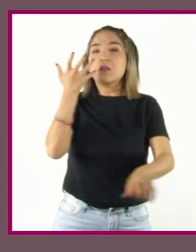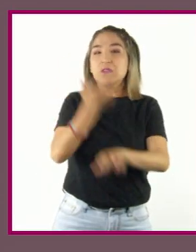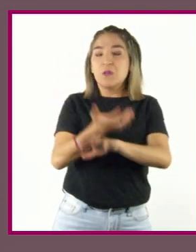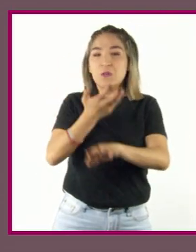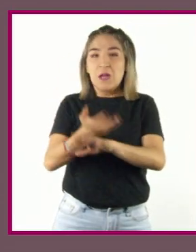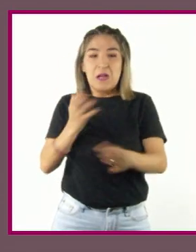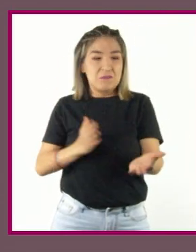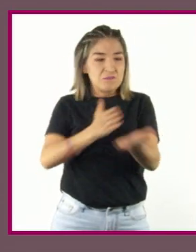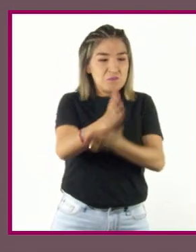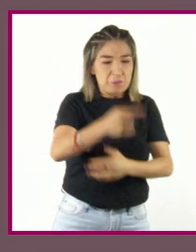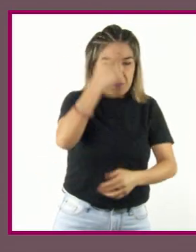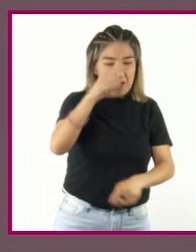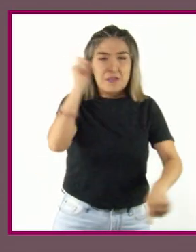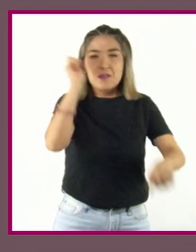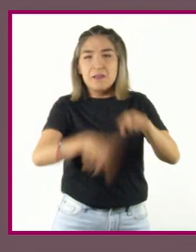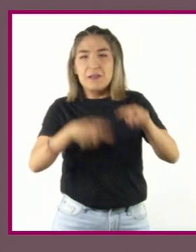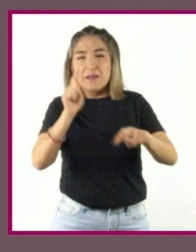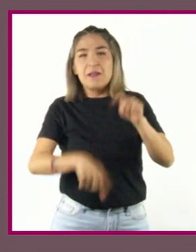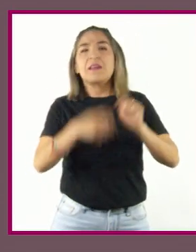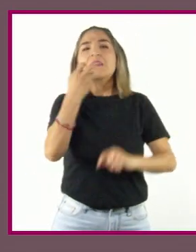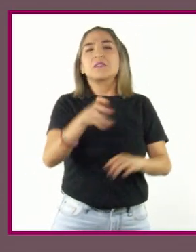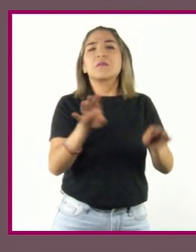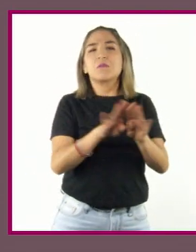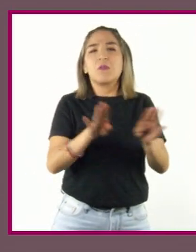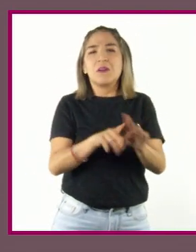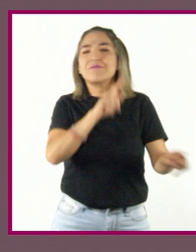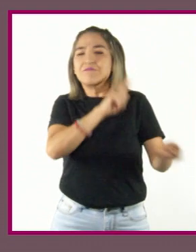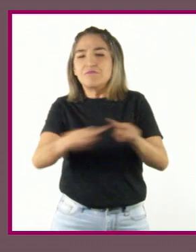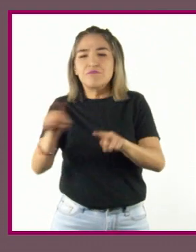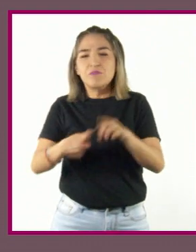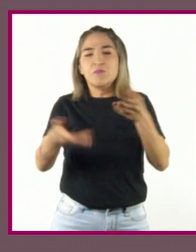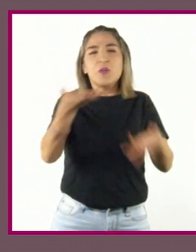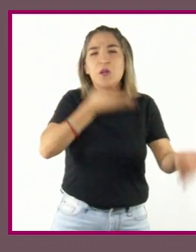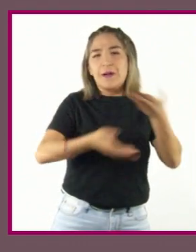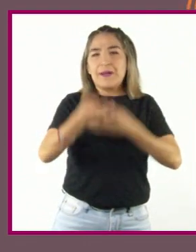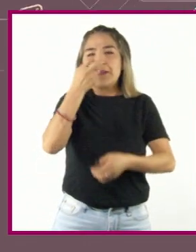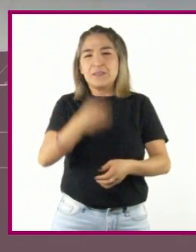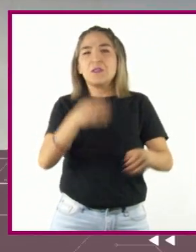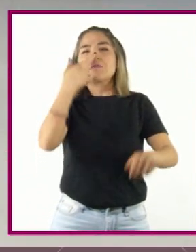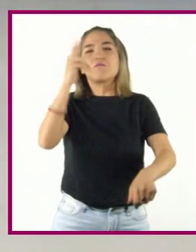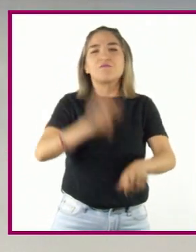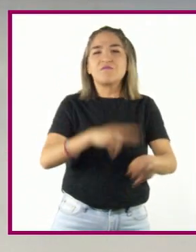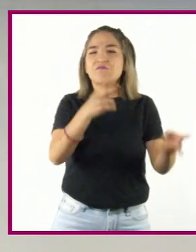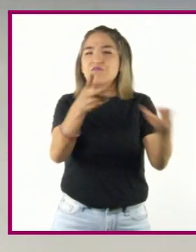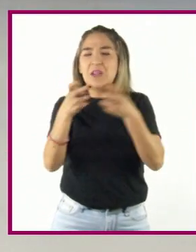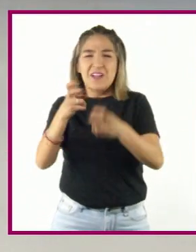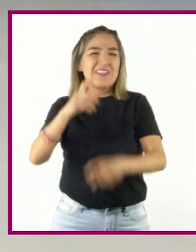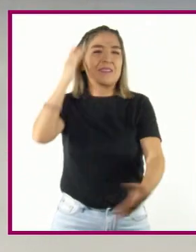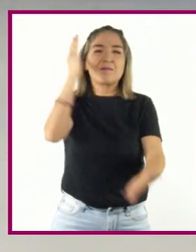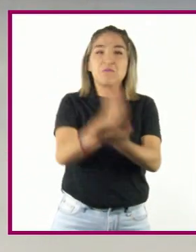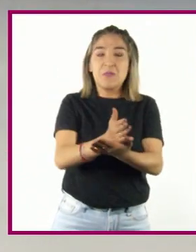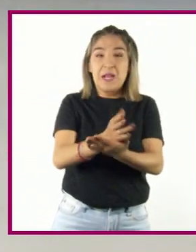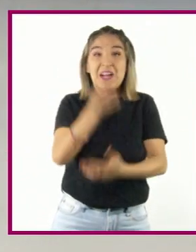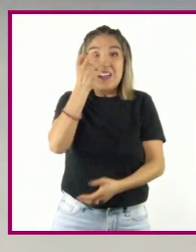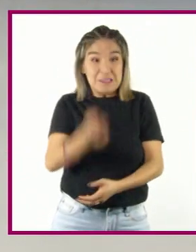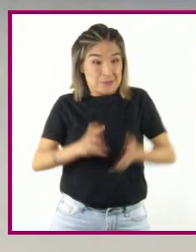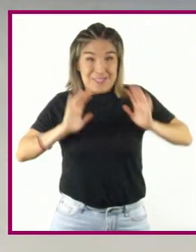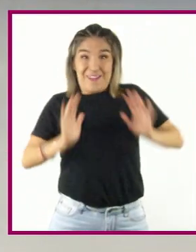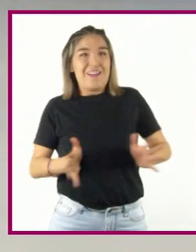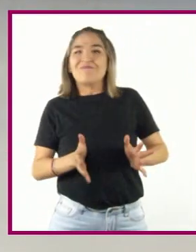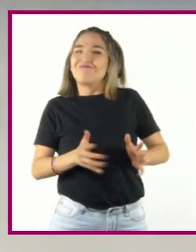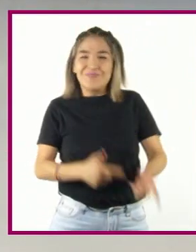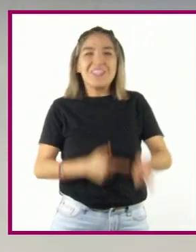de América en el conflicto, comenzaron a ser mermadas distintas organizaciones delictivas. Pero esto no acabó con el problema,